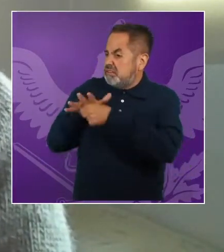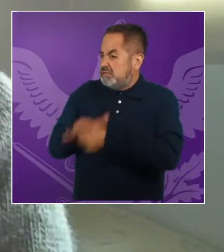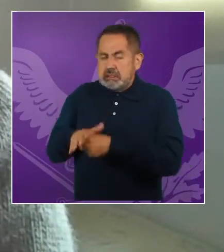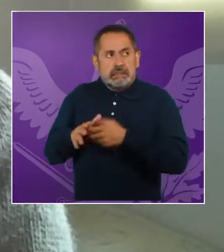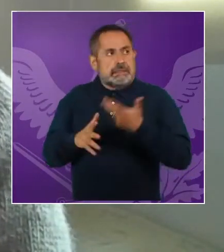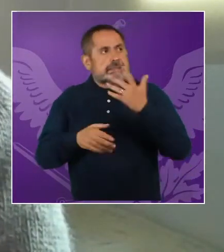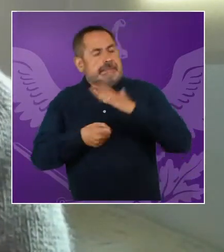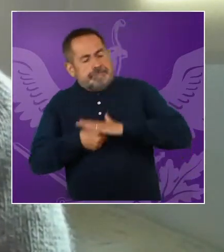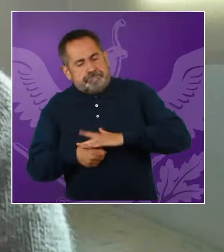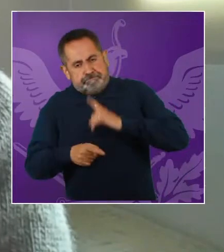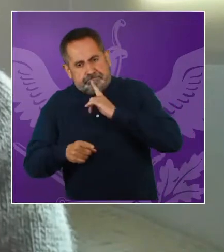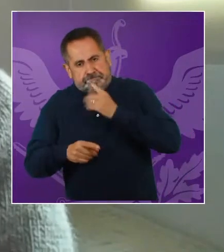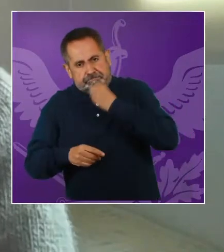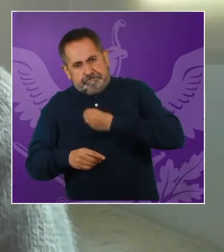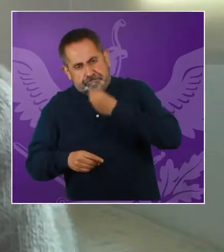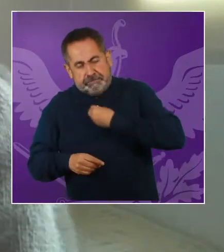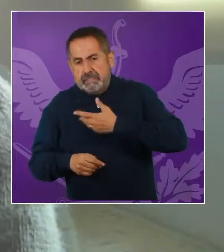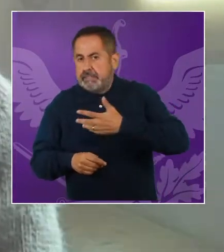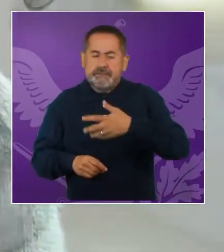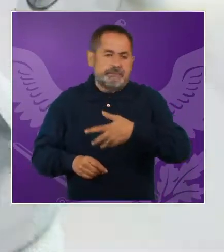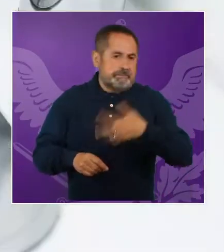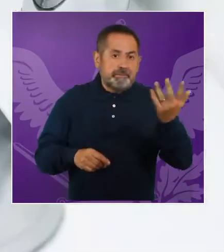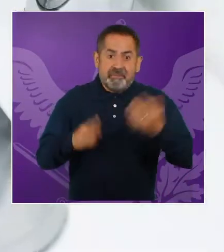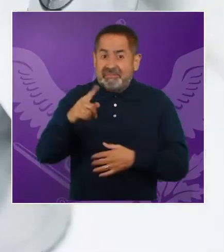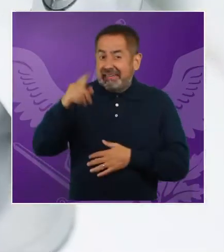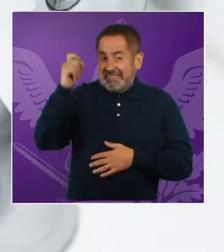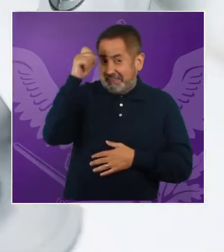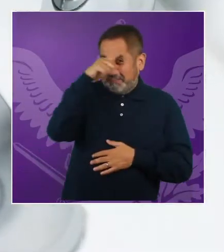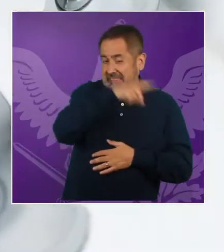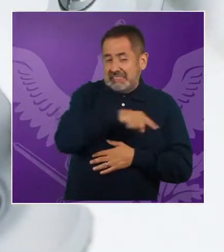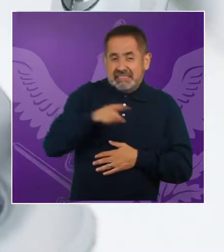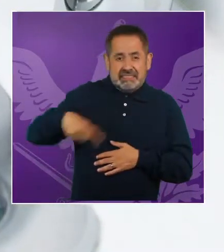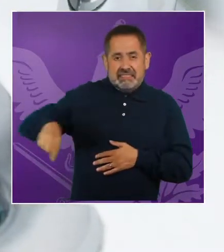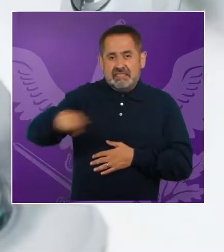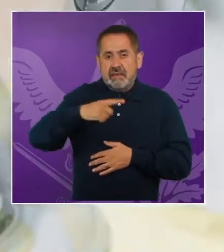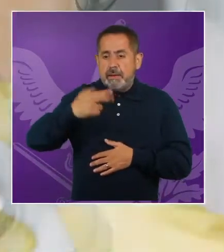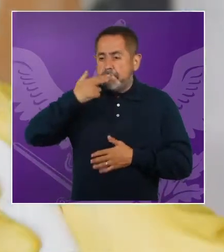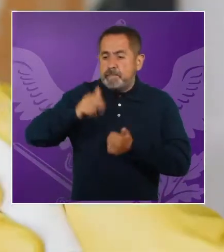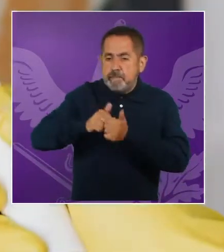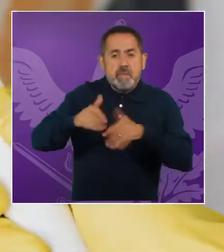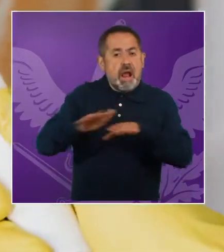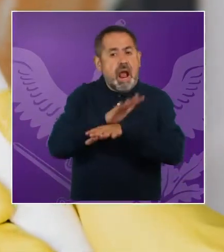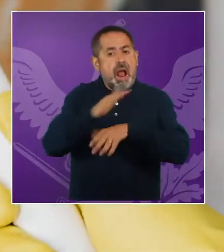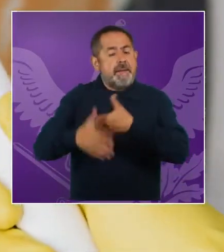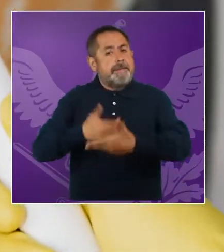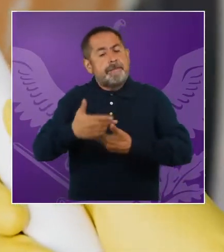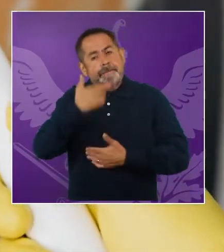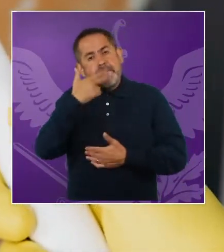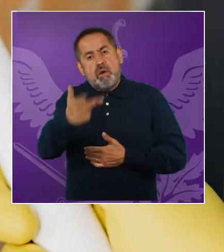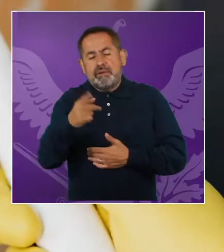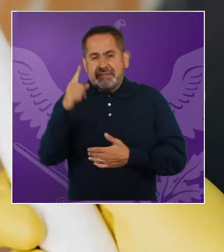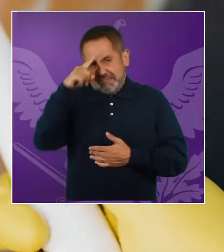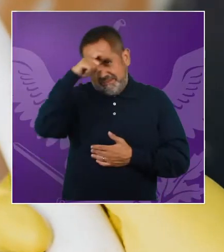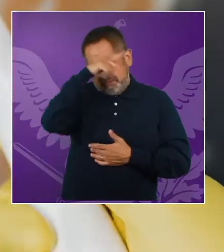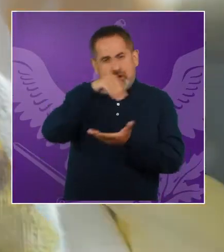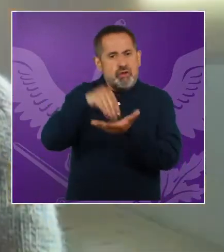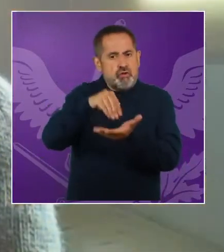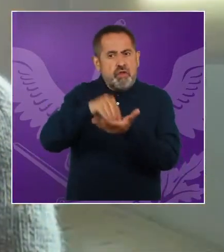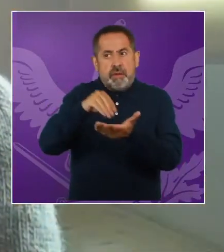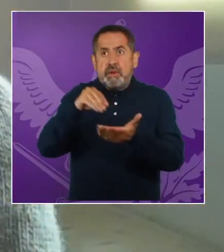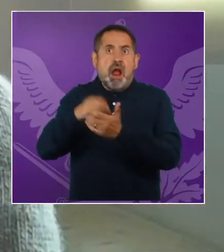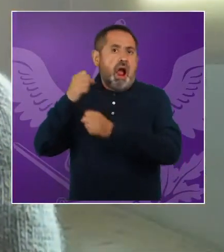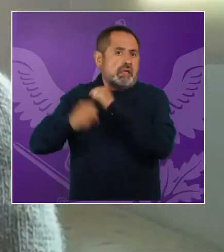íntima y de una relación dentro de un hogar. Y eso ha hecho también que sea más difícil mejorar esas condiciones, porque